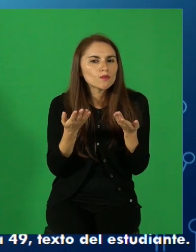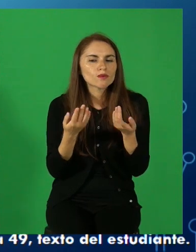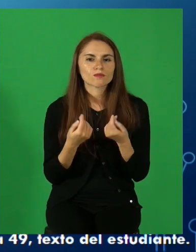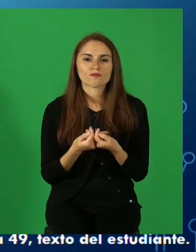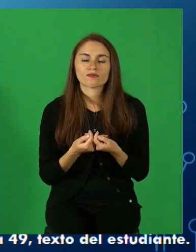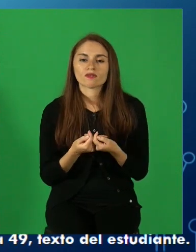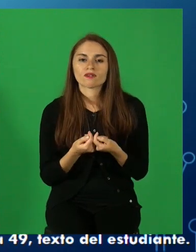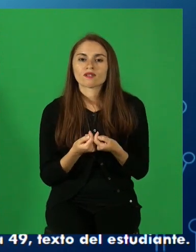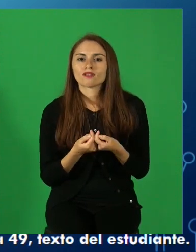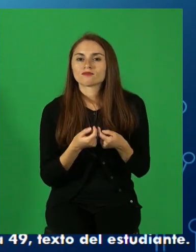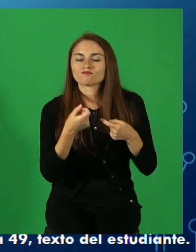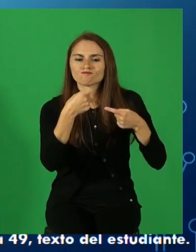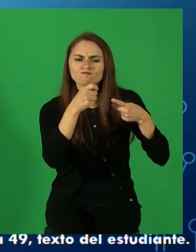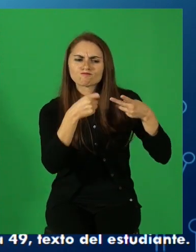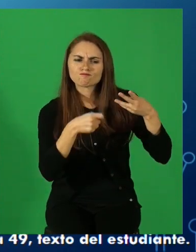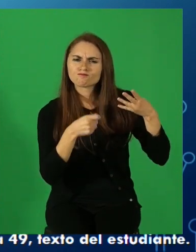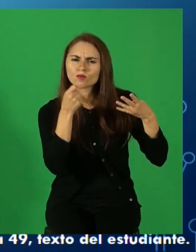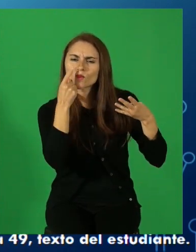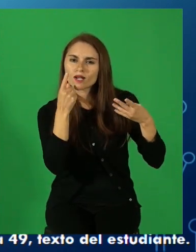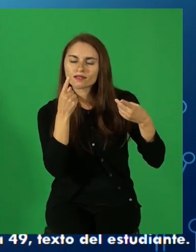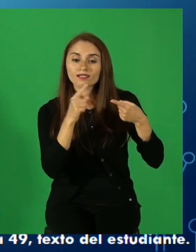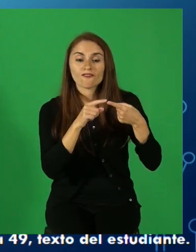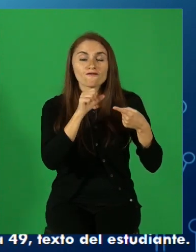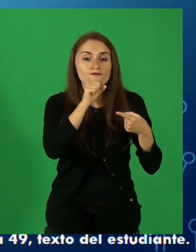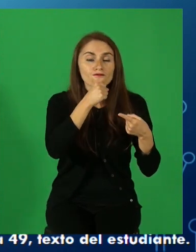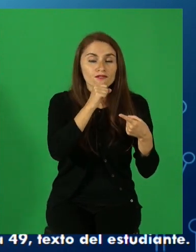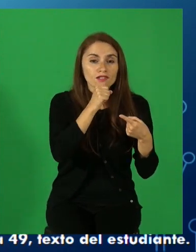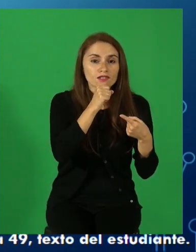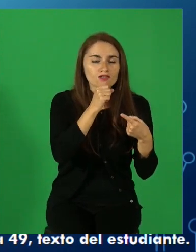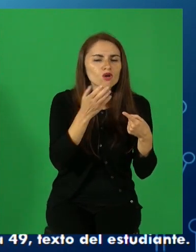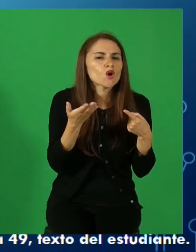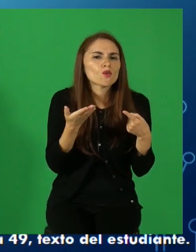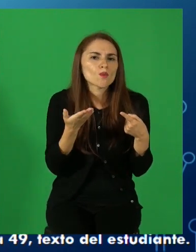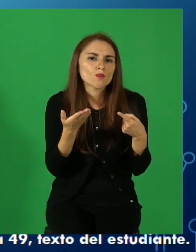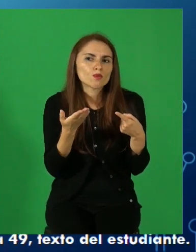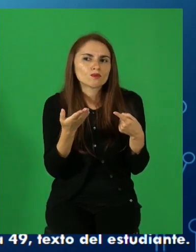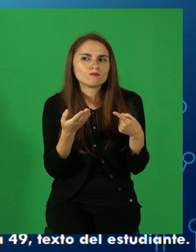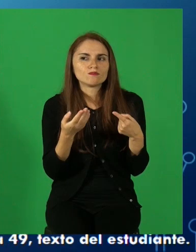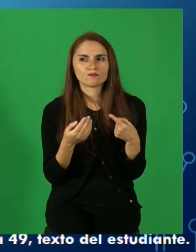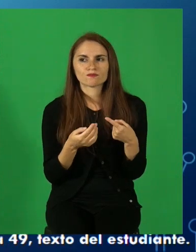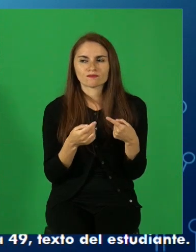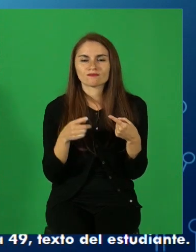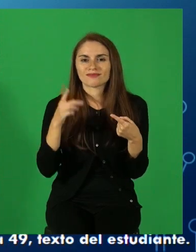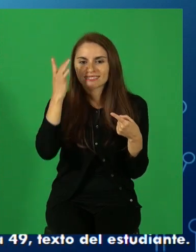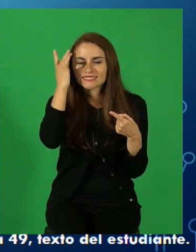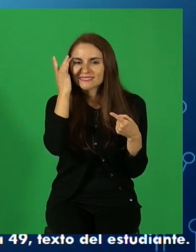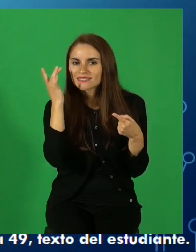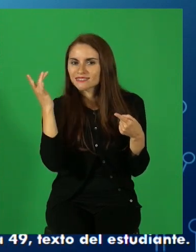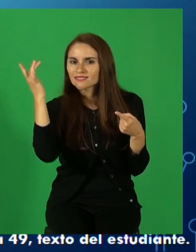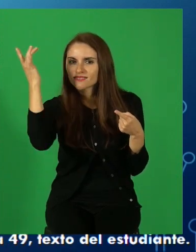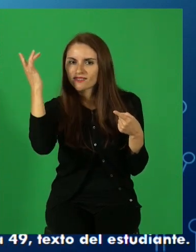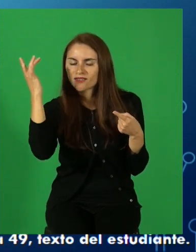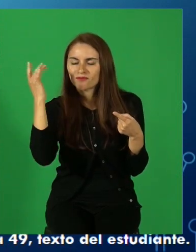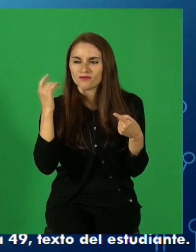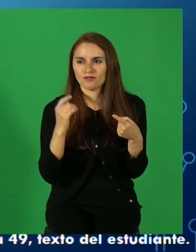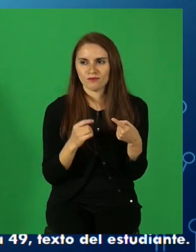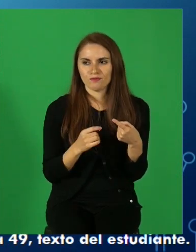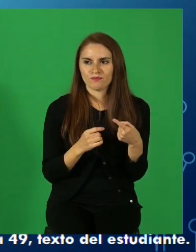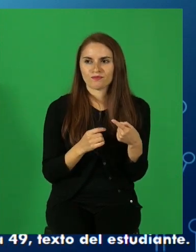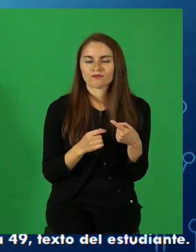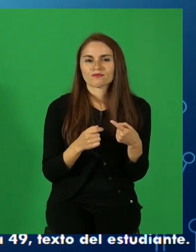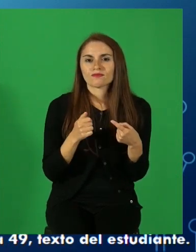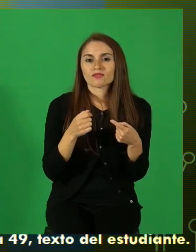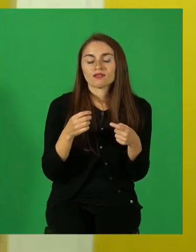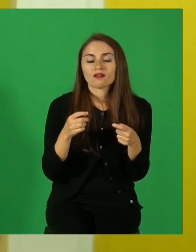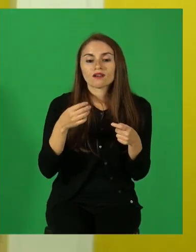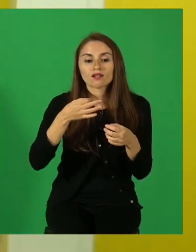características. El anciano dijimos, con la sabiduría y al aconsejar